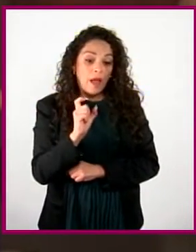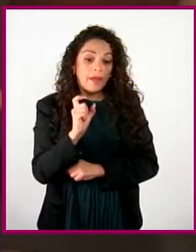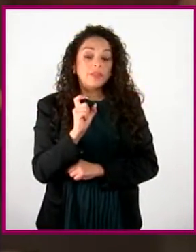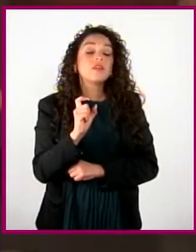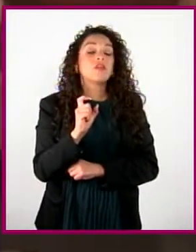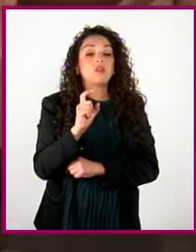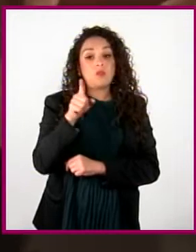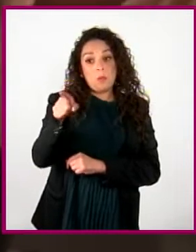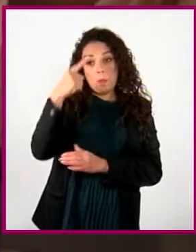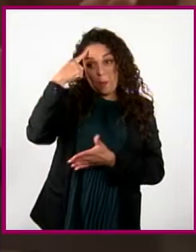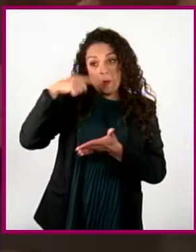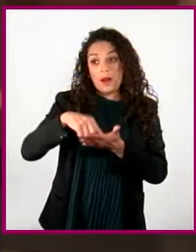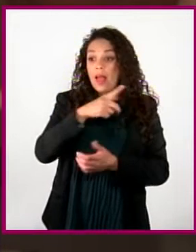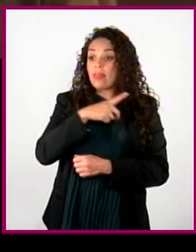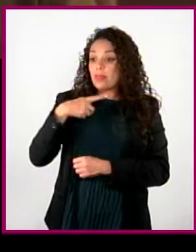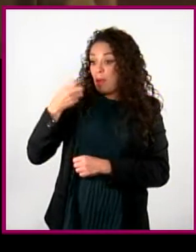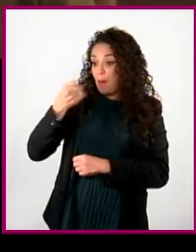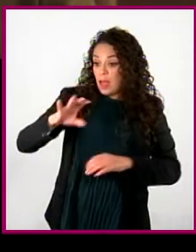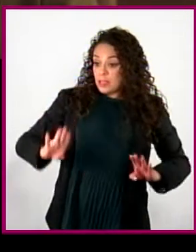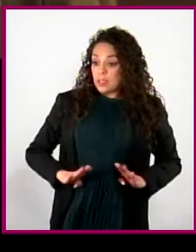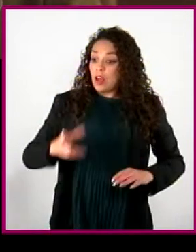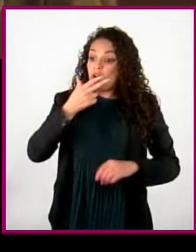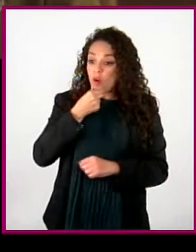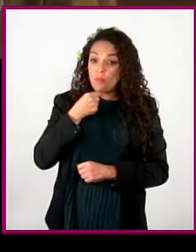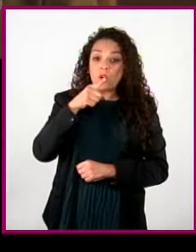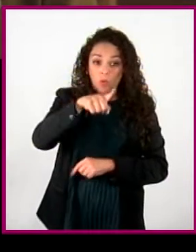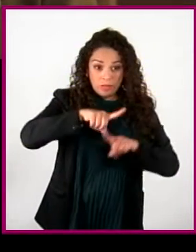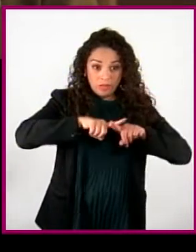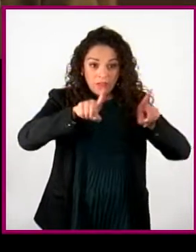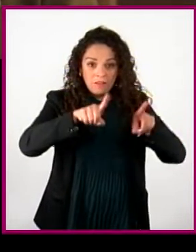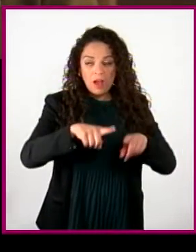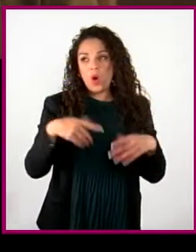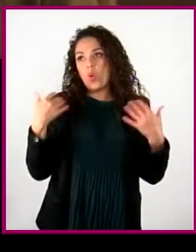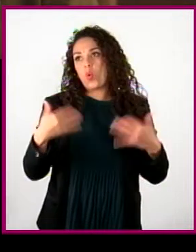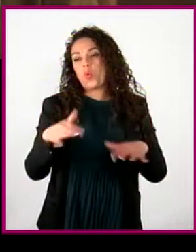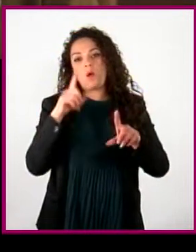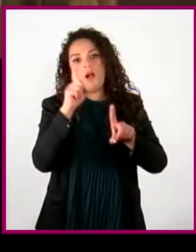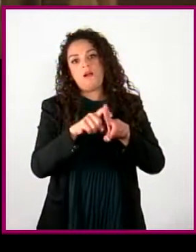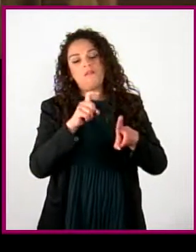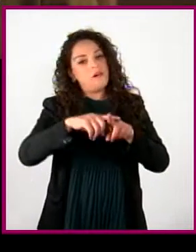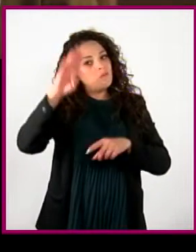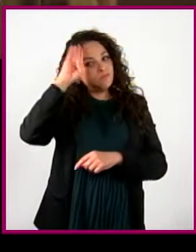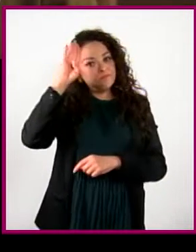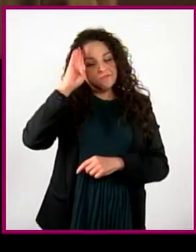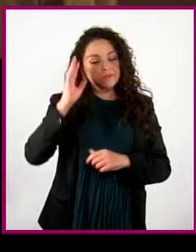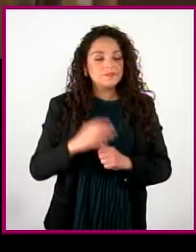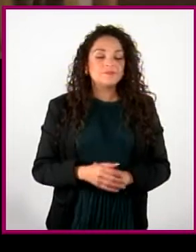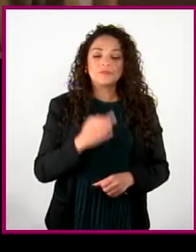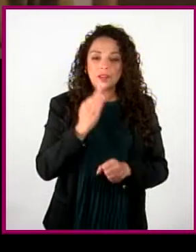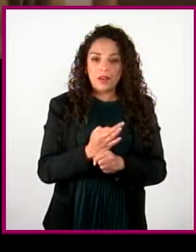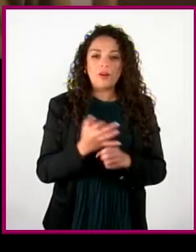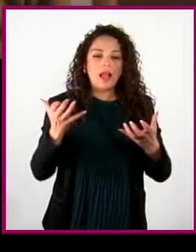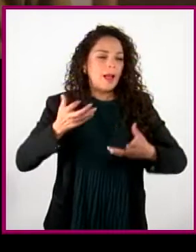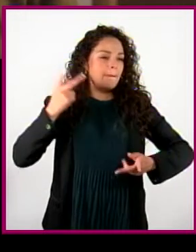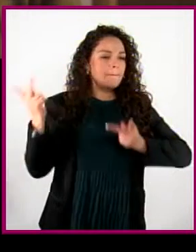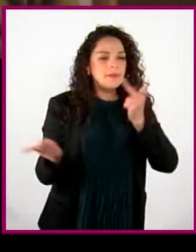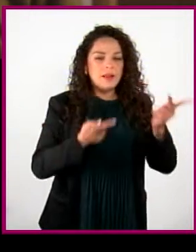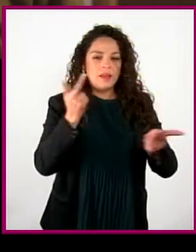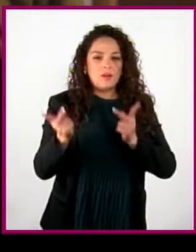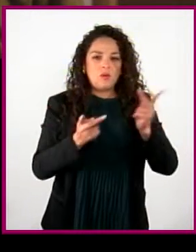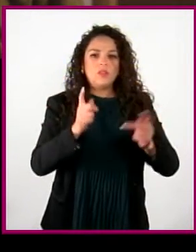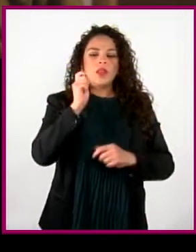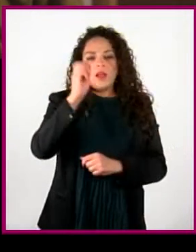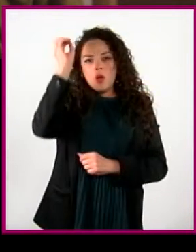hacer los hombres, pues no te la acabas. Les propongo algo. Hagamos un test para saber cómo, desde nuestro punto de vista, los hombres